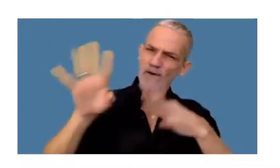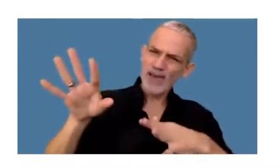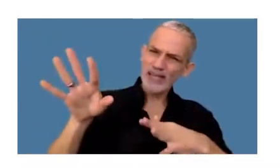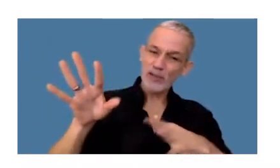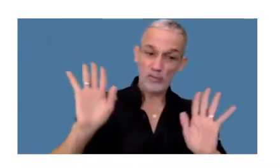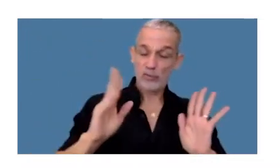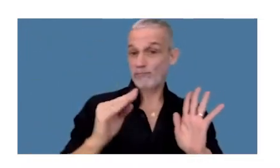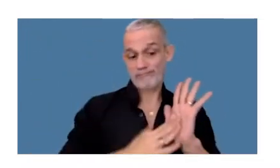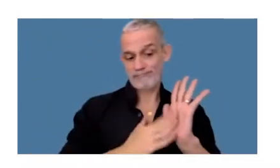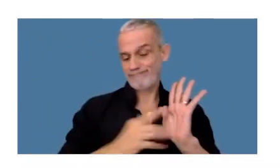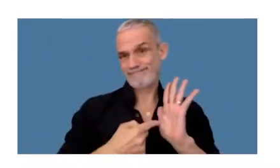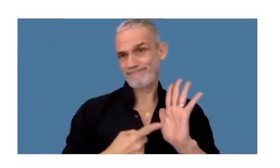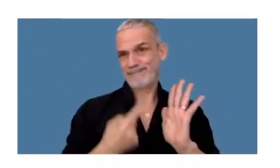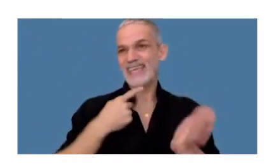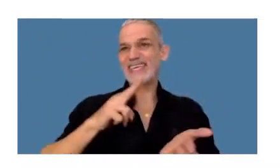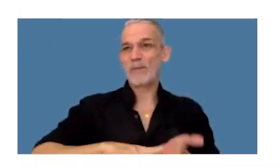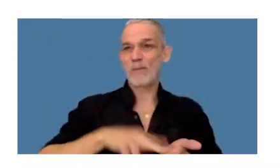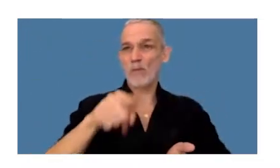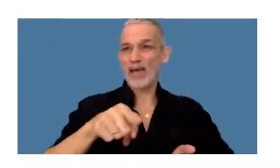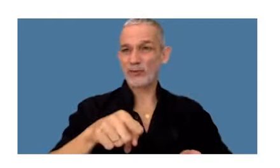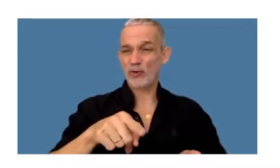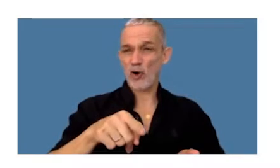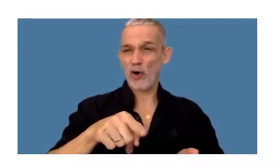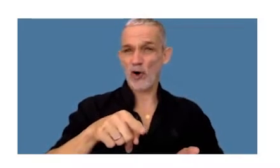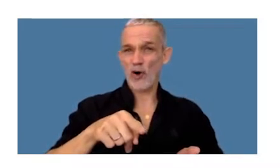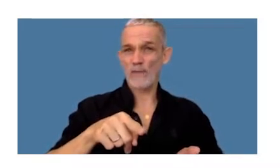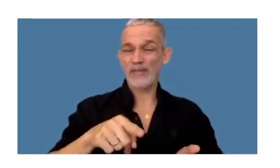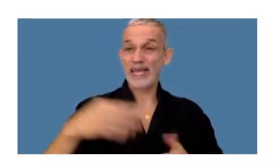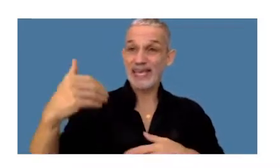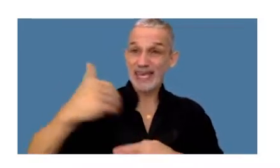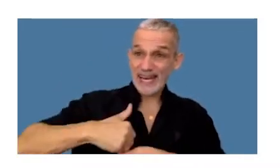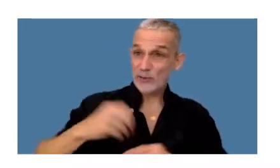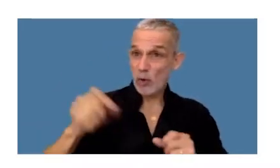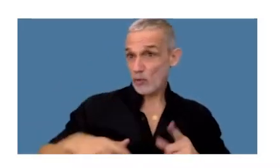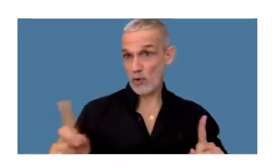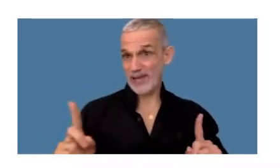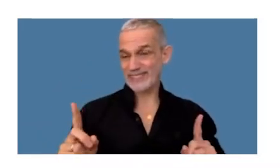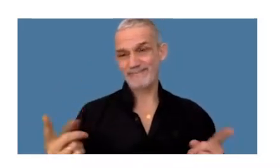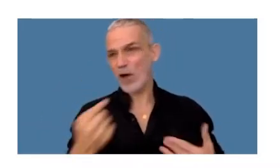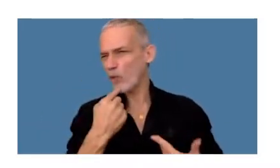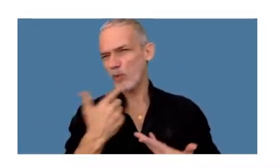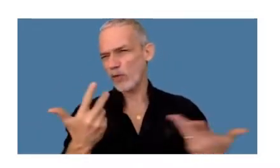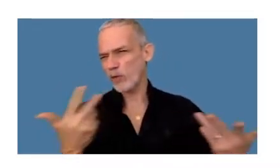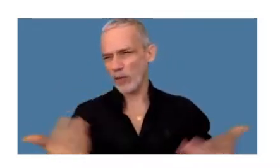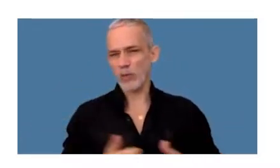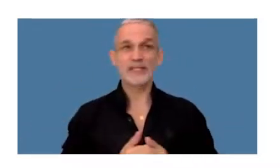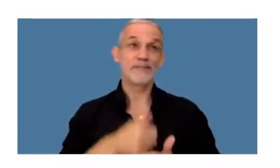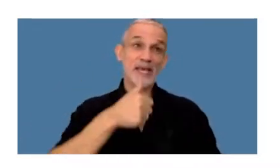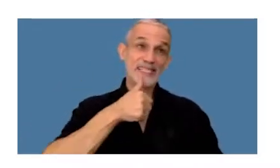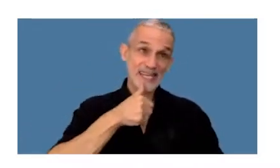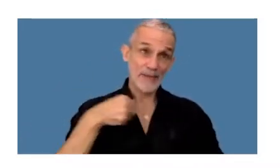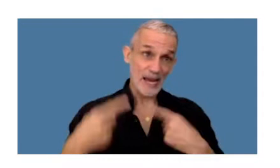no estaría alcanzada en el impuesto en los ingresos brutos todas dudas que